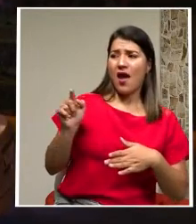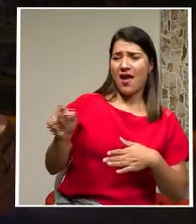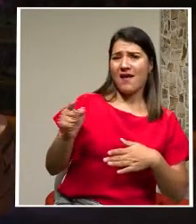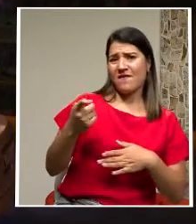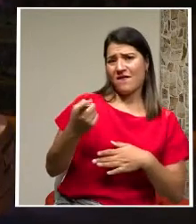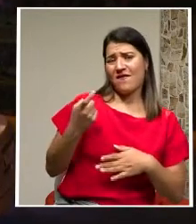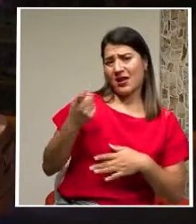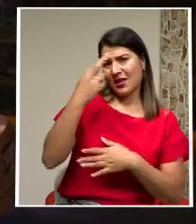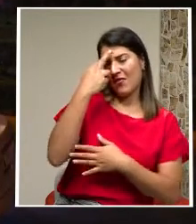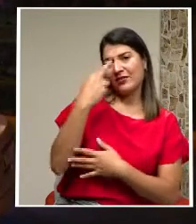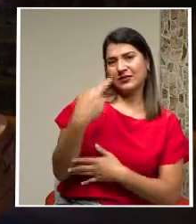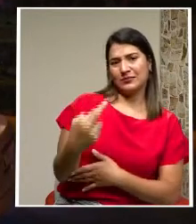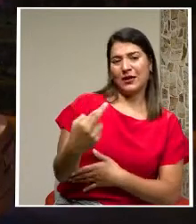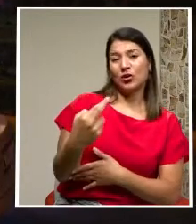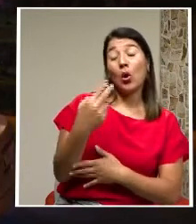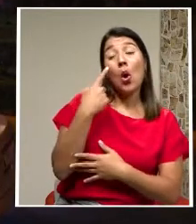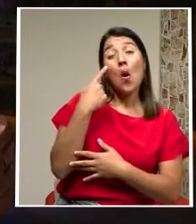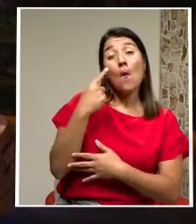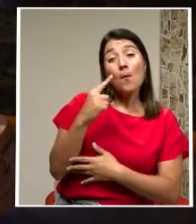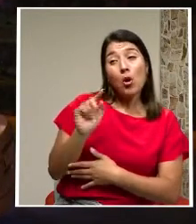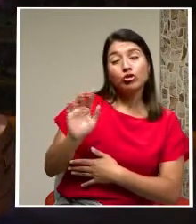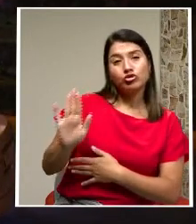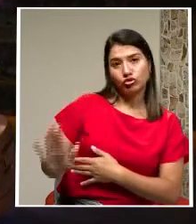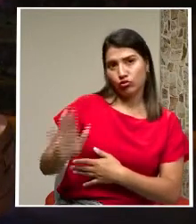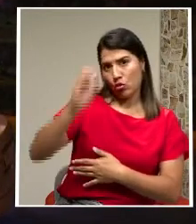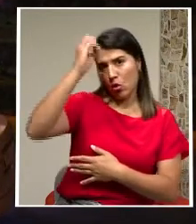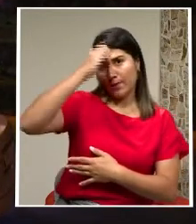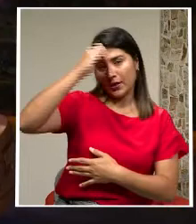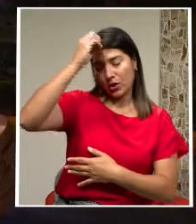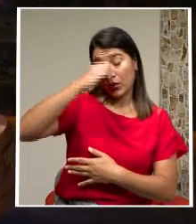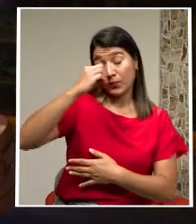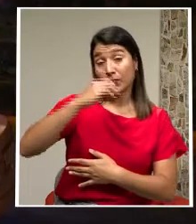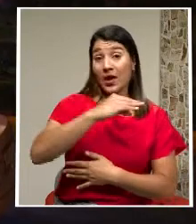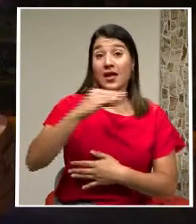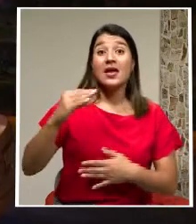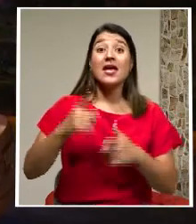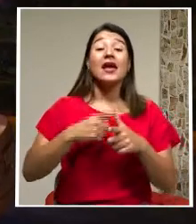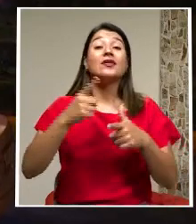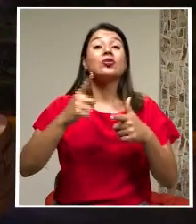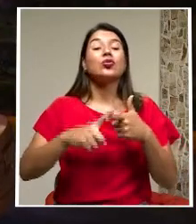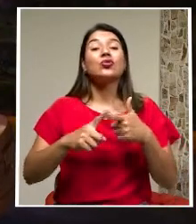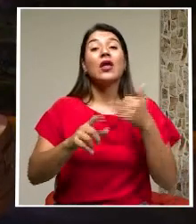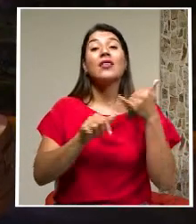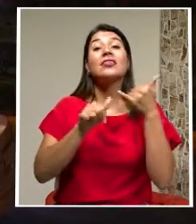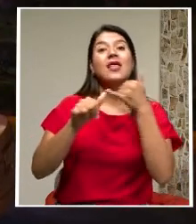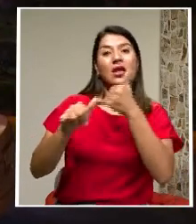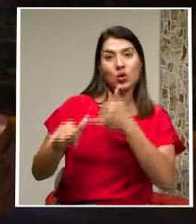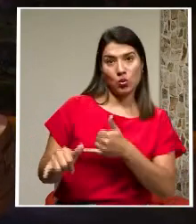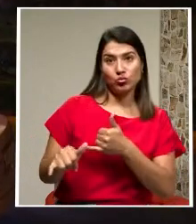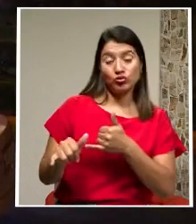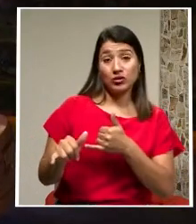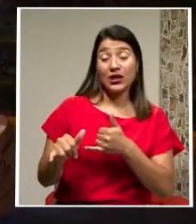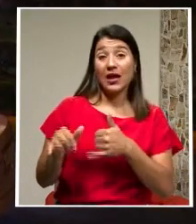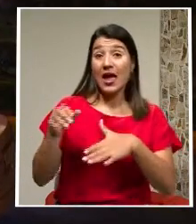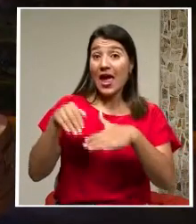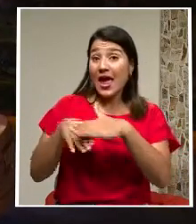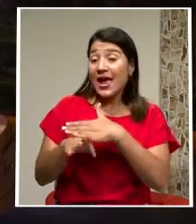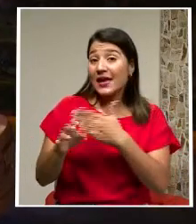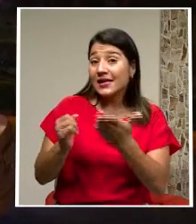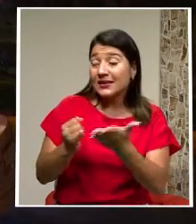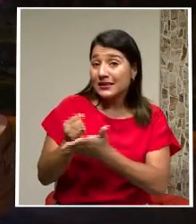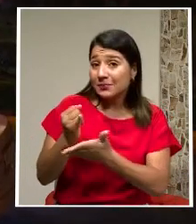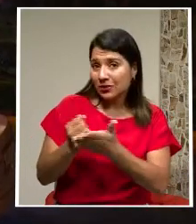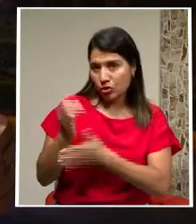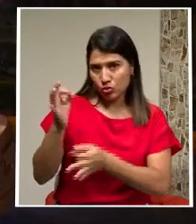diversos argumentos que se dieron y denuncia que se planteó tanto en la inspección judicial donde la magistrada